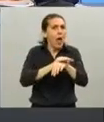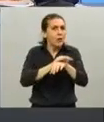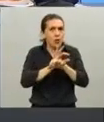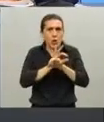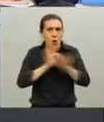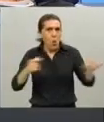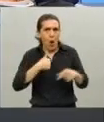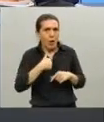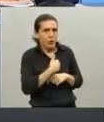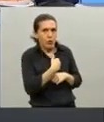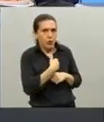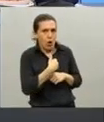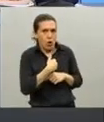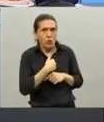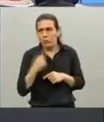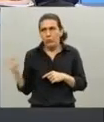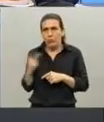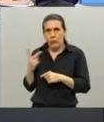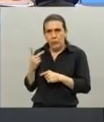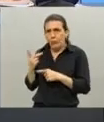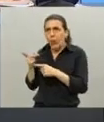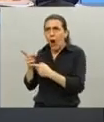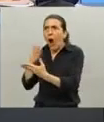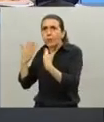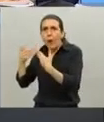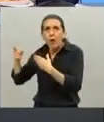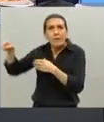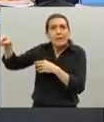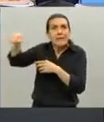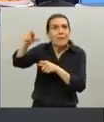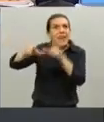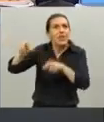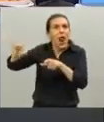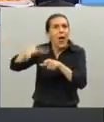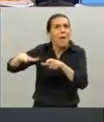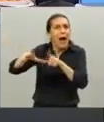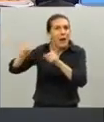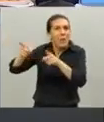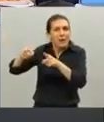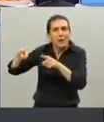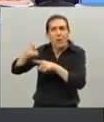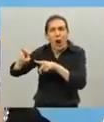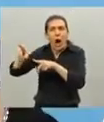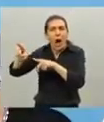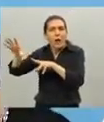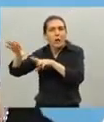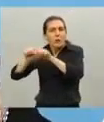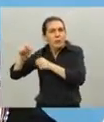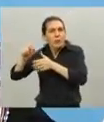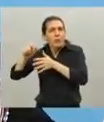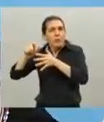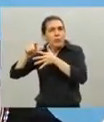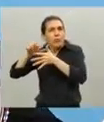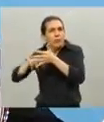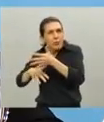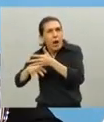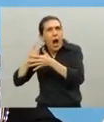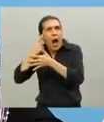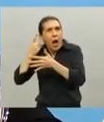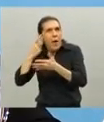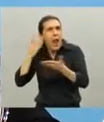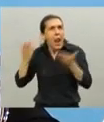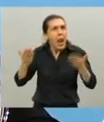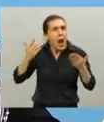yo. También se contactó con ellos y cada uno de nosotros tomó los datos y después cotejamos datos para ver cómo